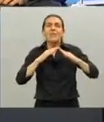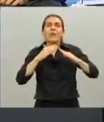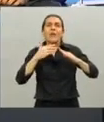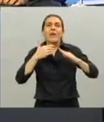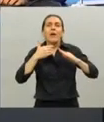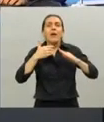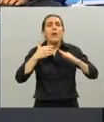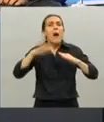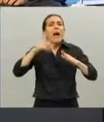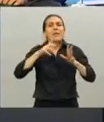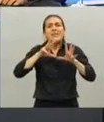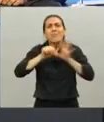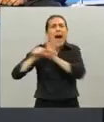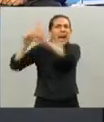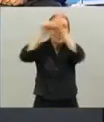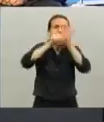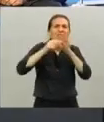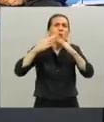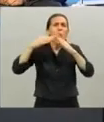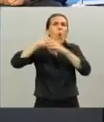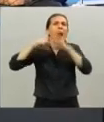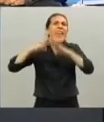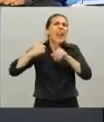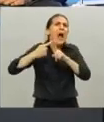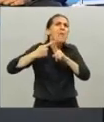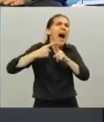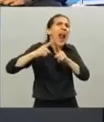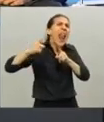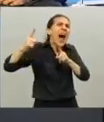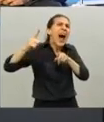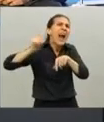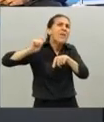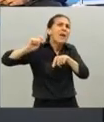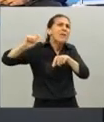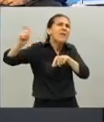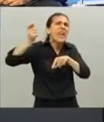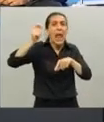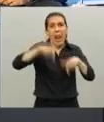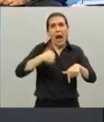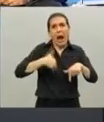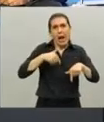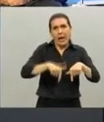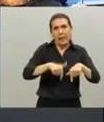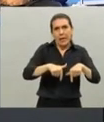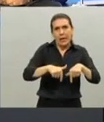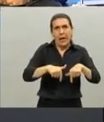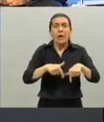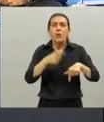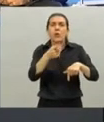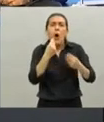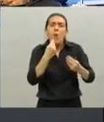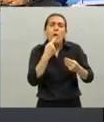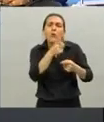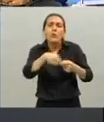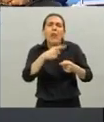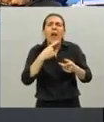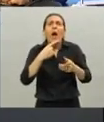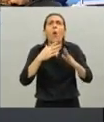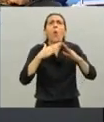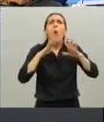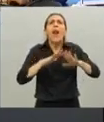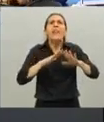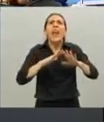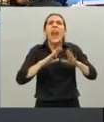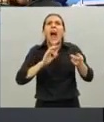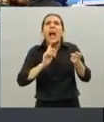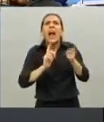más extensa del mundo la más larga etcétera si usted también la calificaría con otro adjetivo calificativo además de ser la